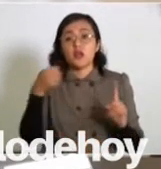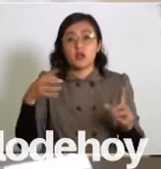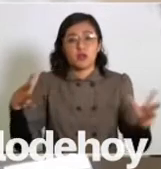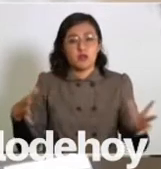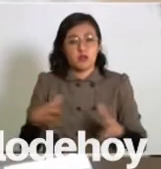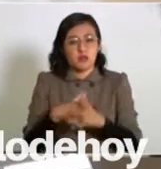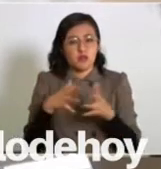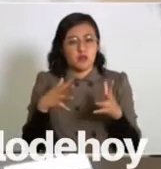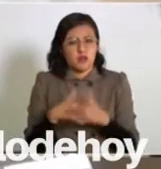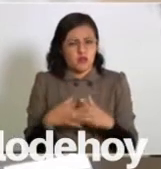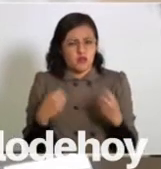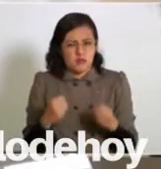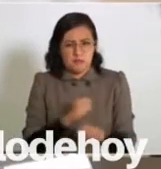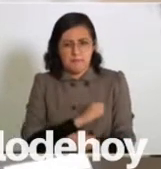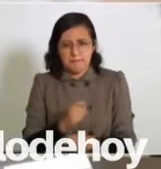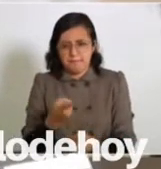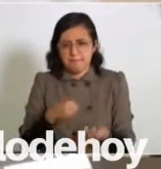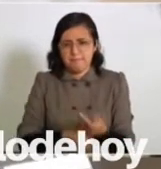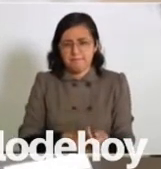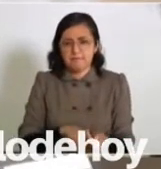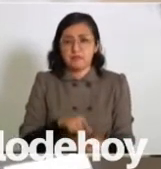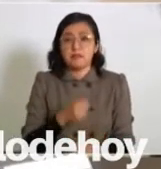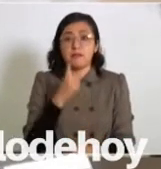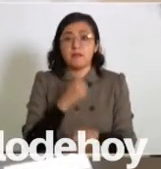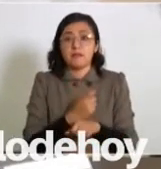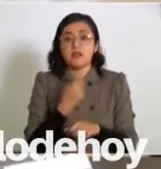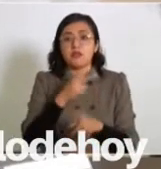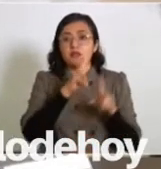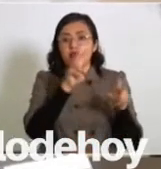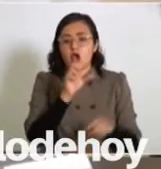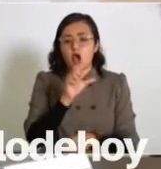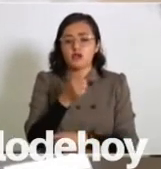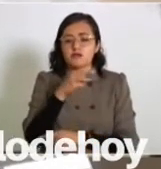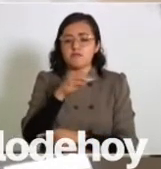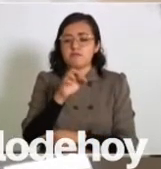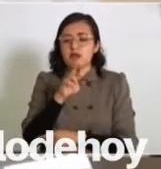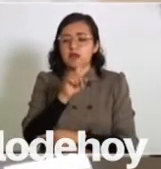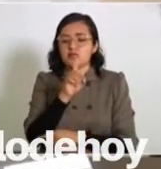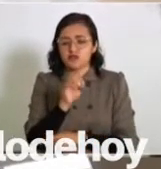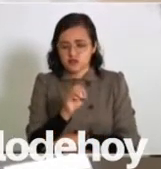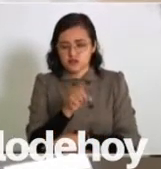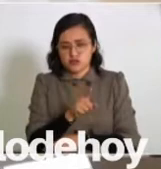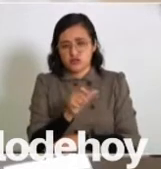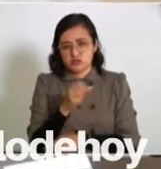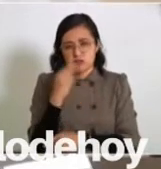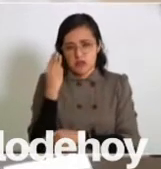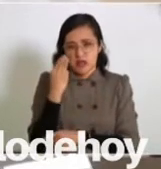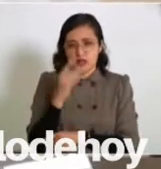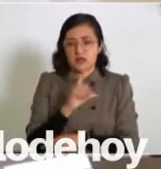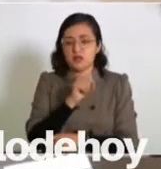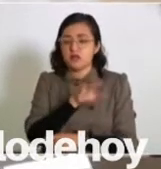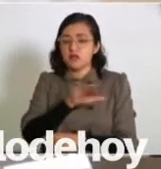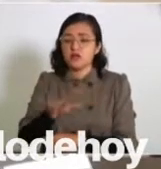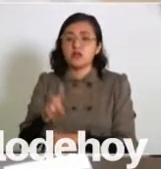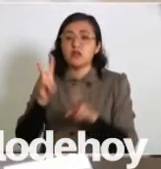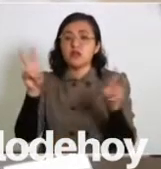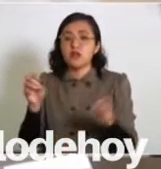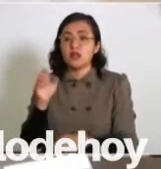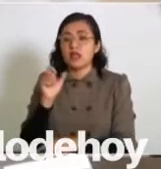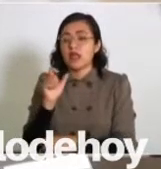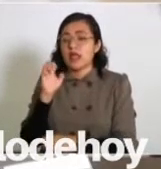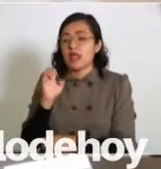violentas, una la 11 de marzo y otra la del tal El Federico.